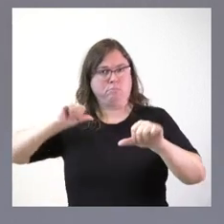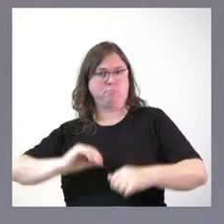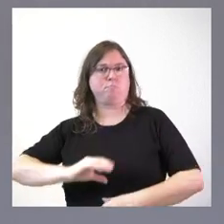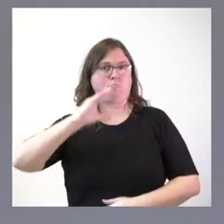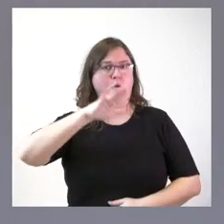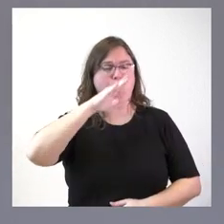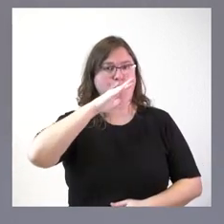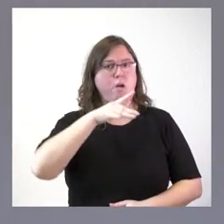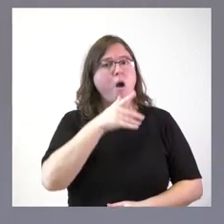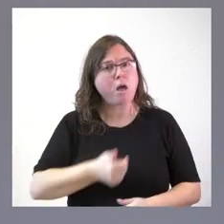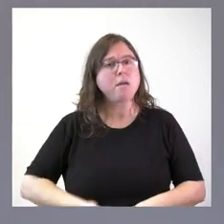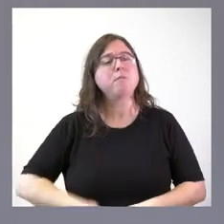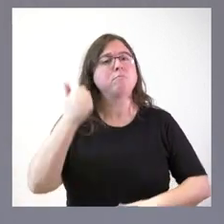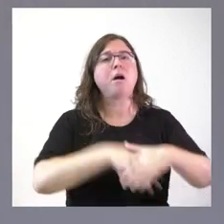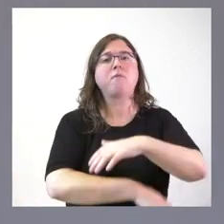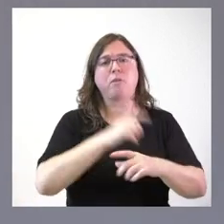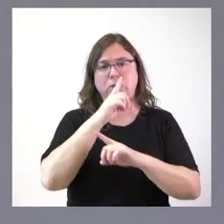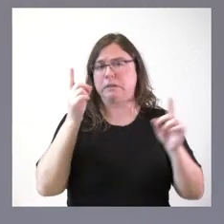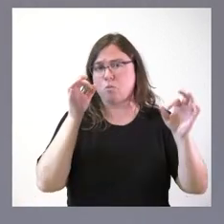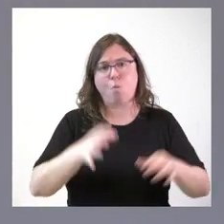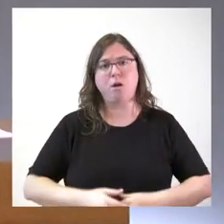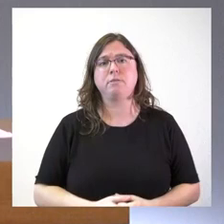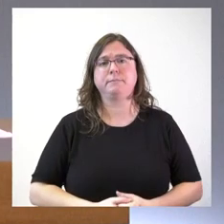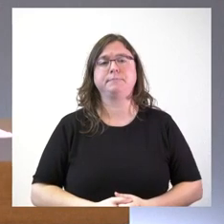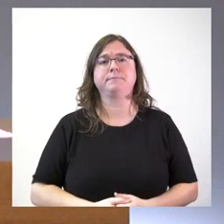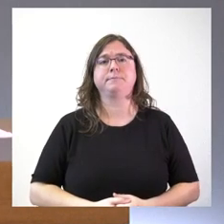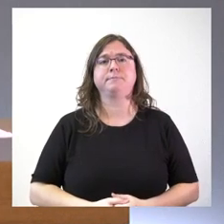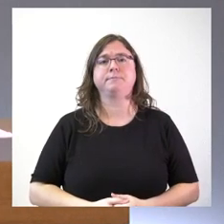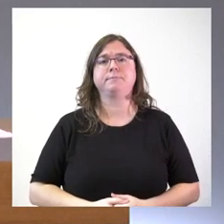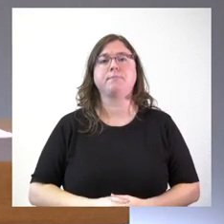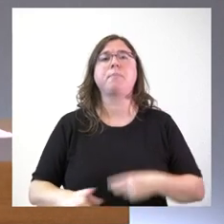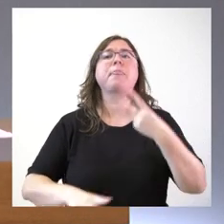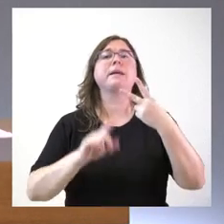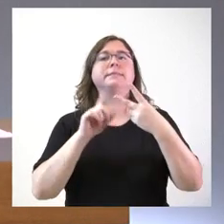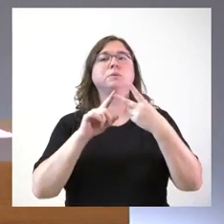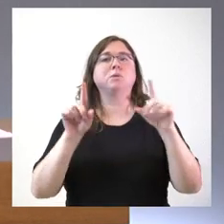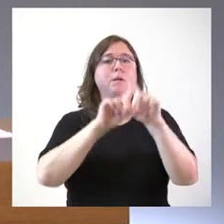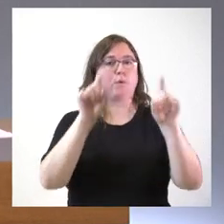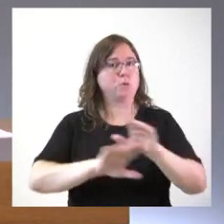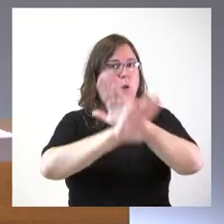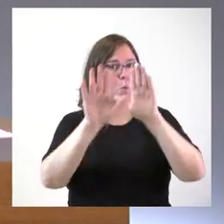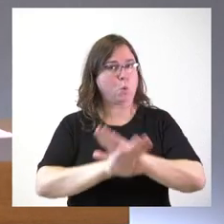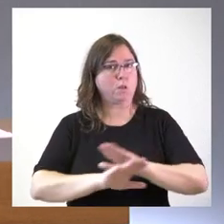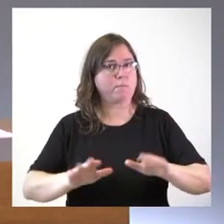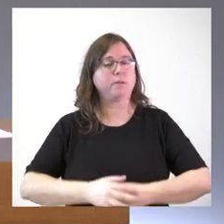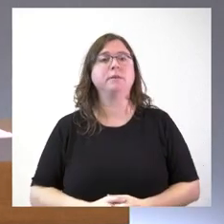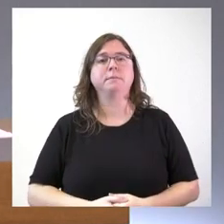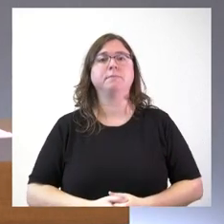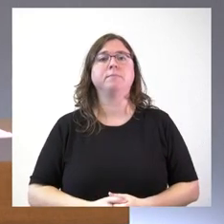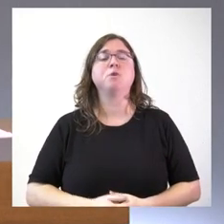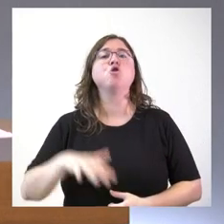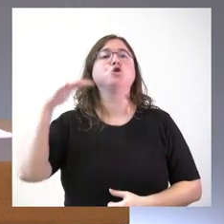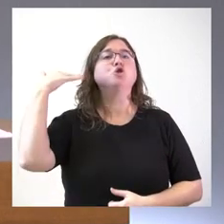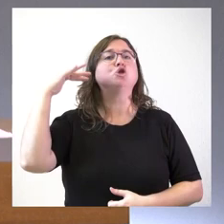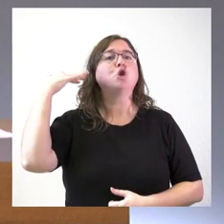incrementamos los fondos en este ejercicio. Tenemos una segunda y última intervención desde Soria